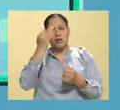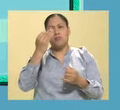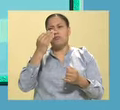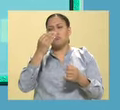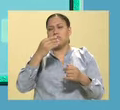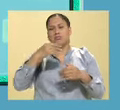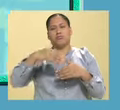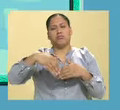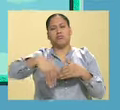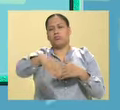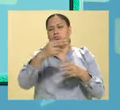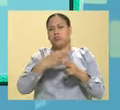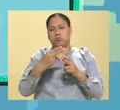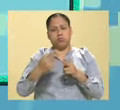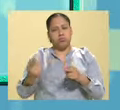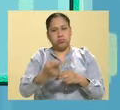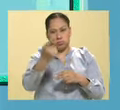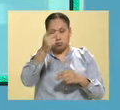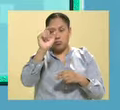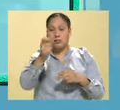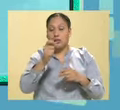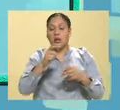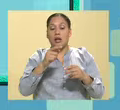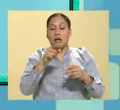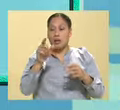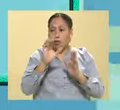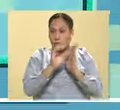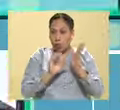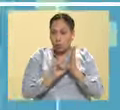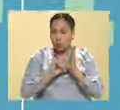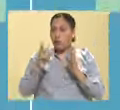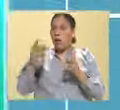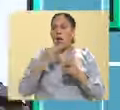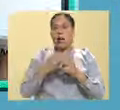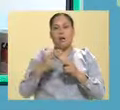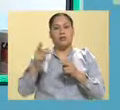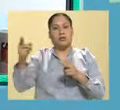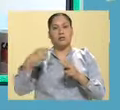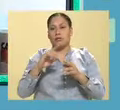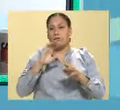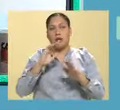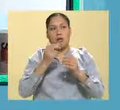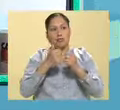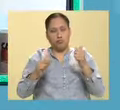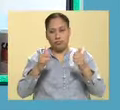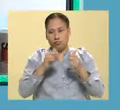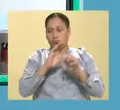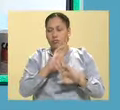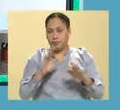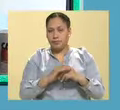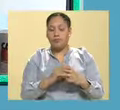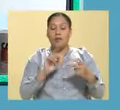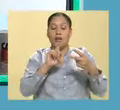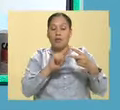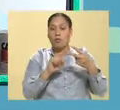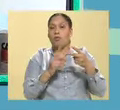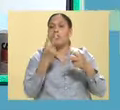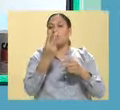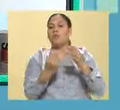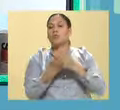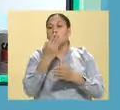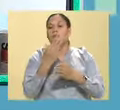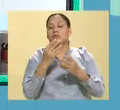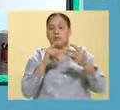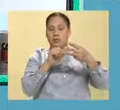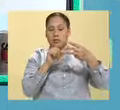contrato hasta que se termine nuestra relación. Esas eran las tres básicas. Las dos novedosas que trae la ley,